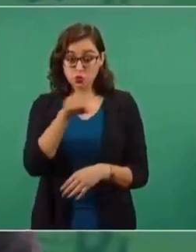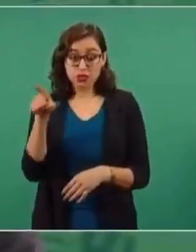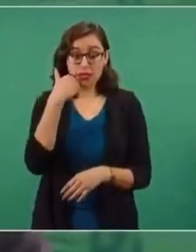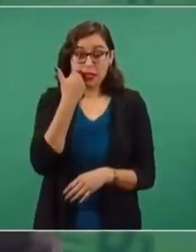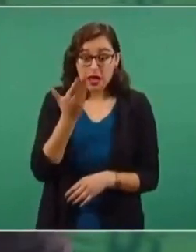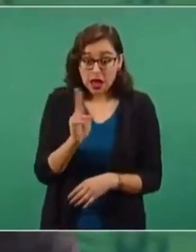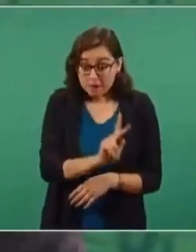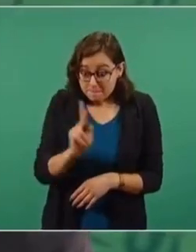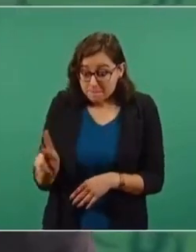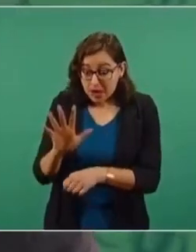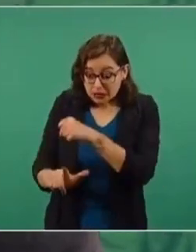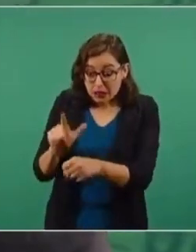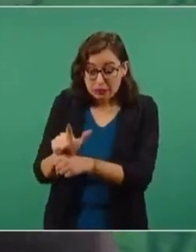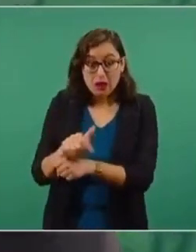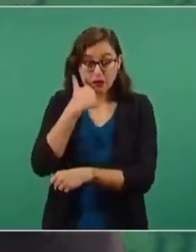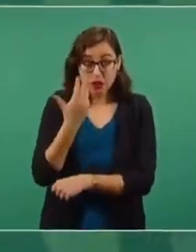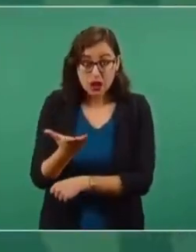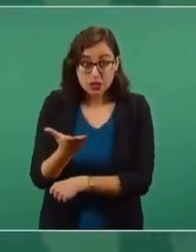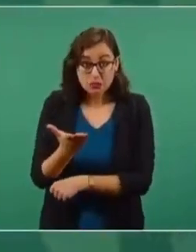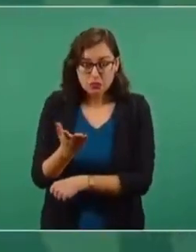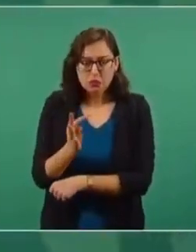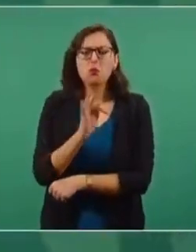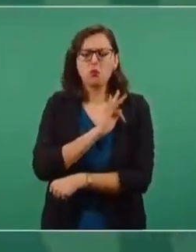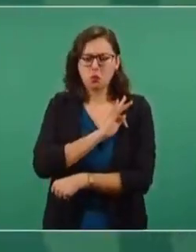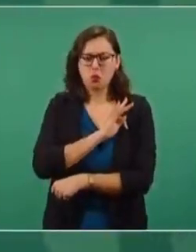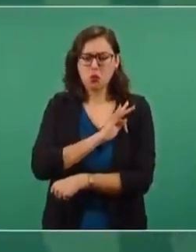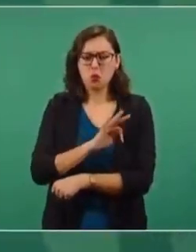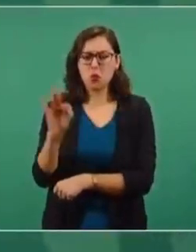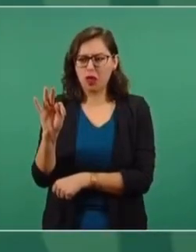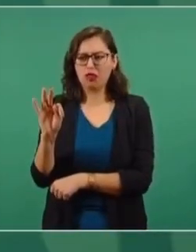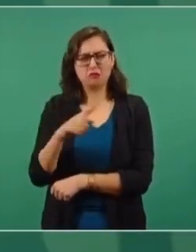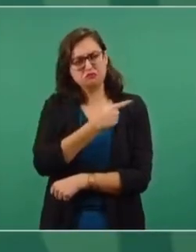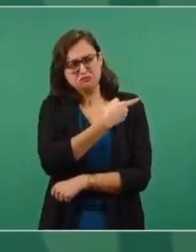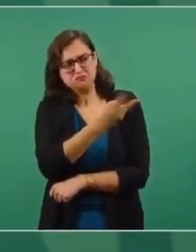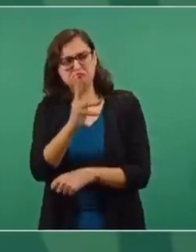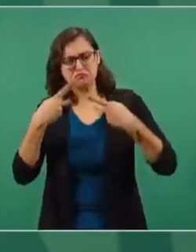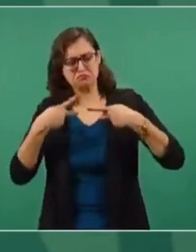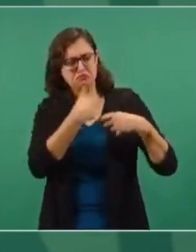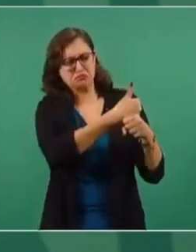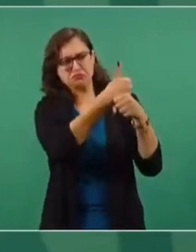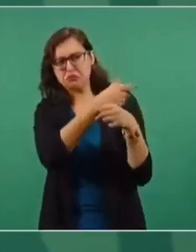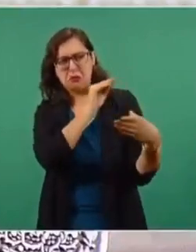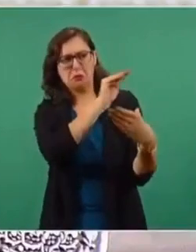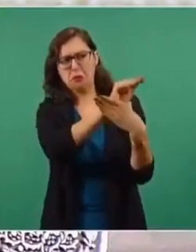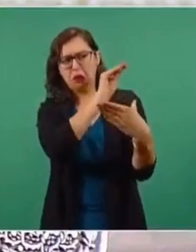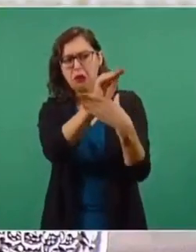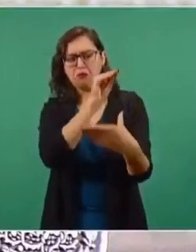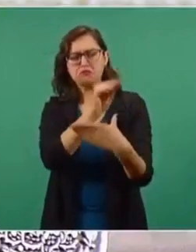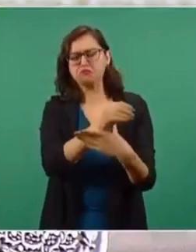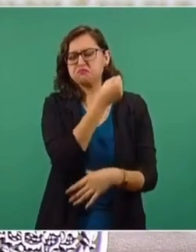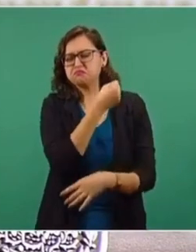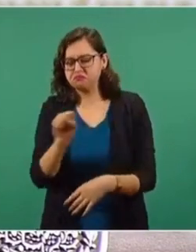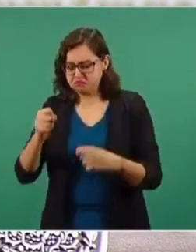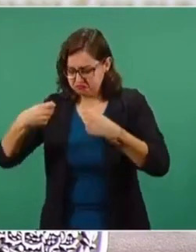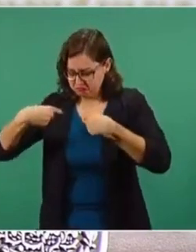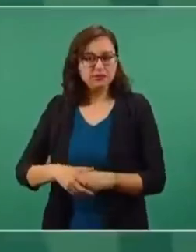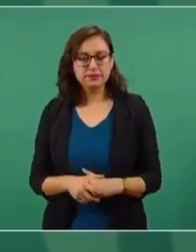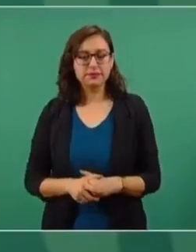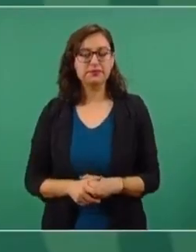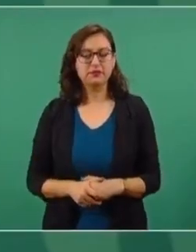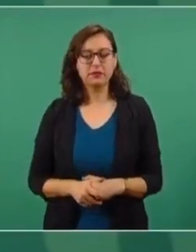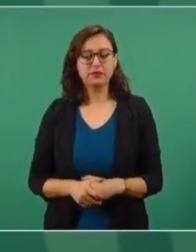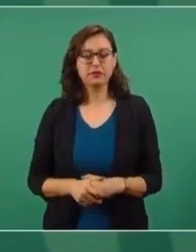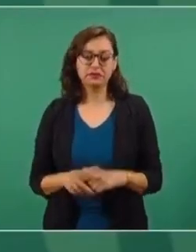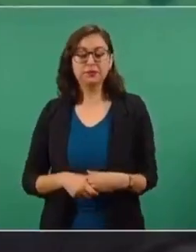puede naturalmente dar la espalda a los dolores de la humanidad y trabajar en su propio provecho.